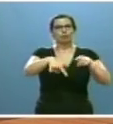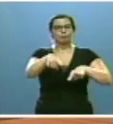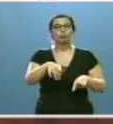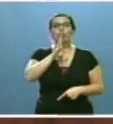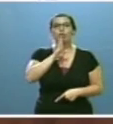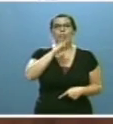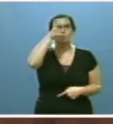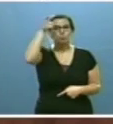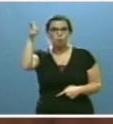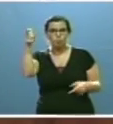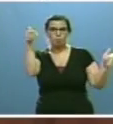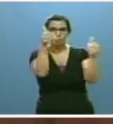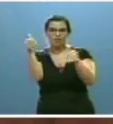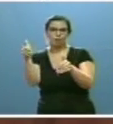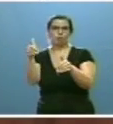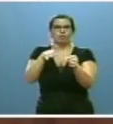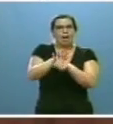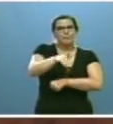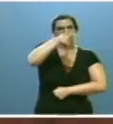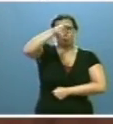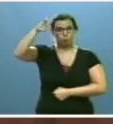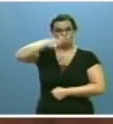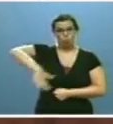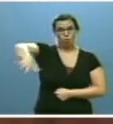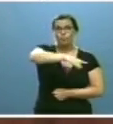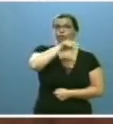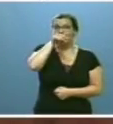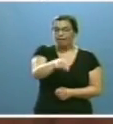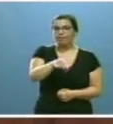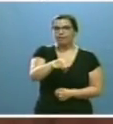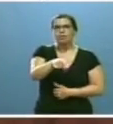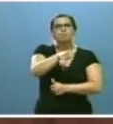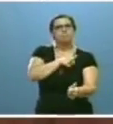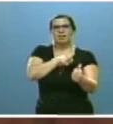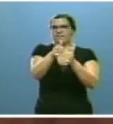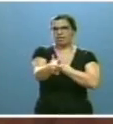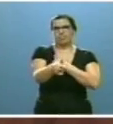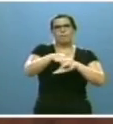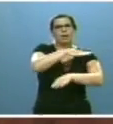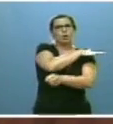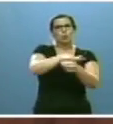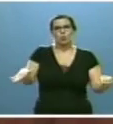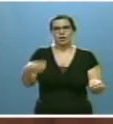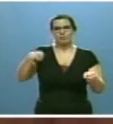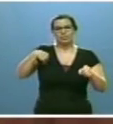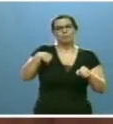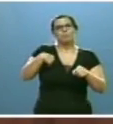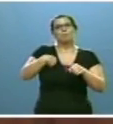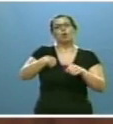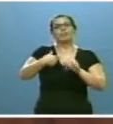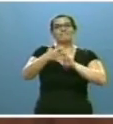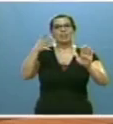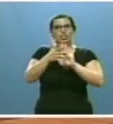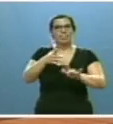pequeños municipios del medio rural. Estos tendrán preferencia en la cobertura de banda ancha de alta velocidad,